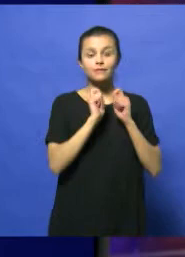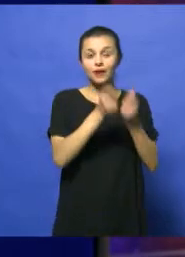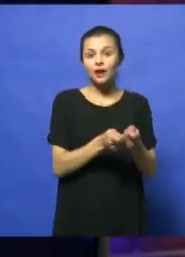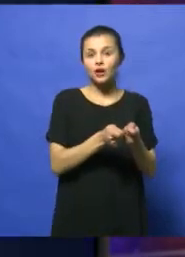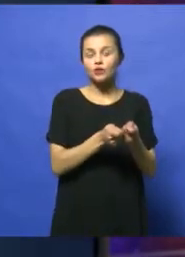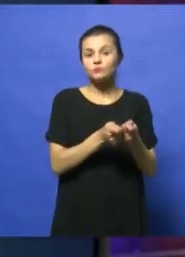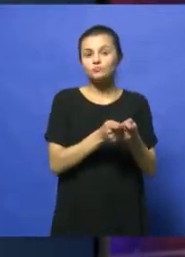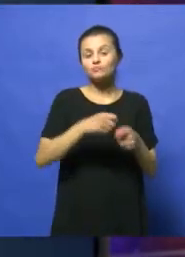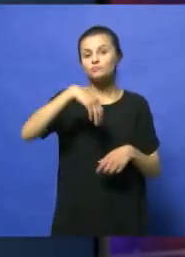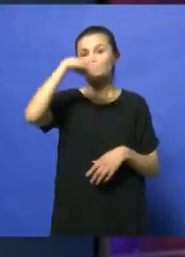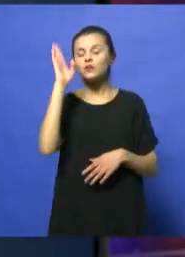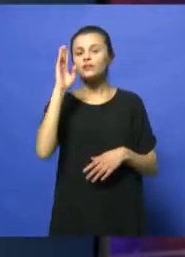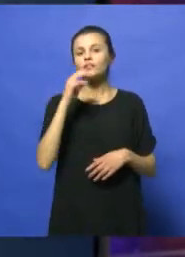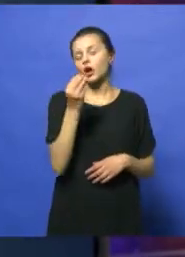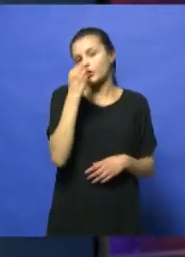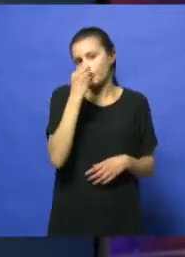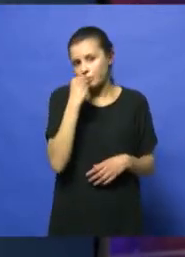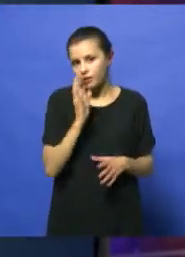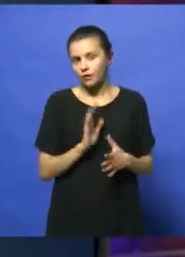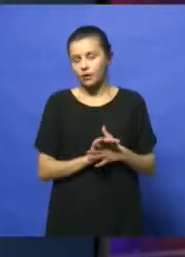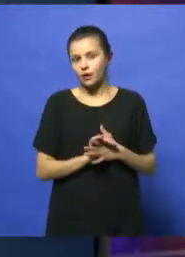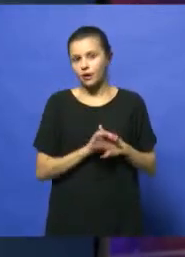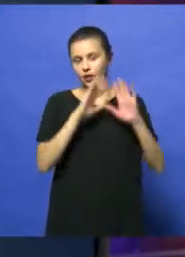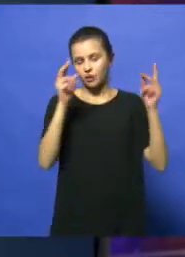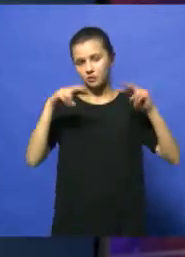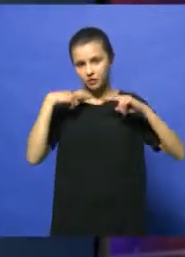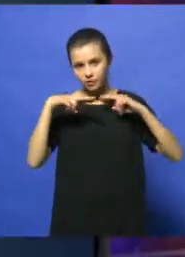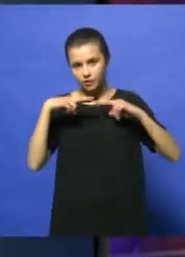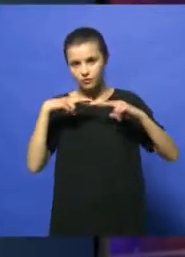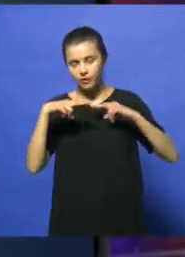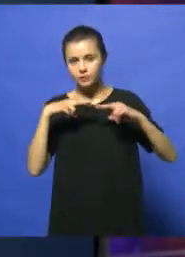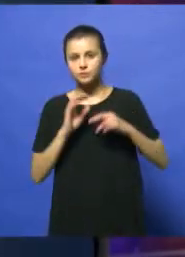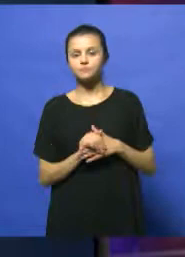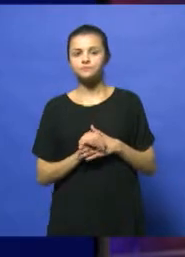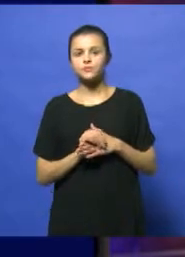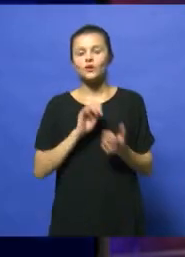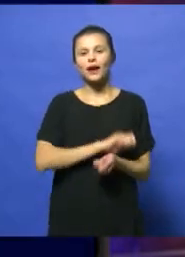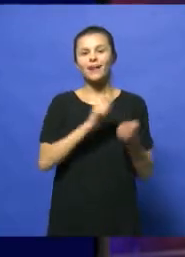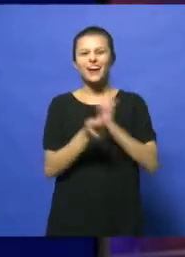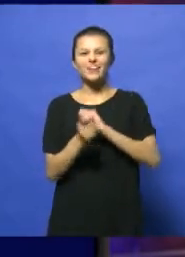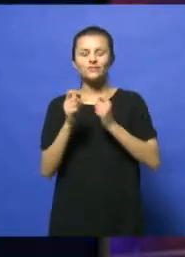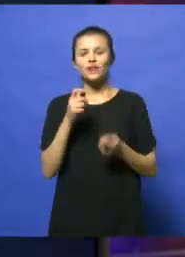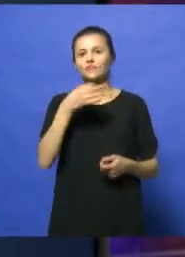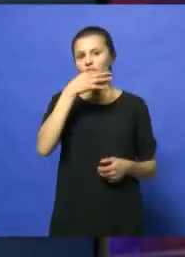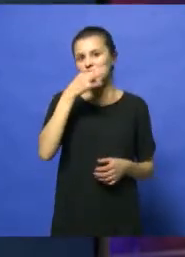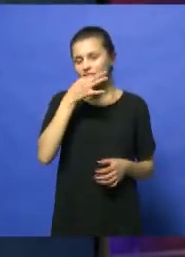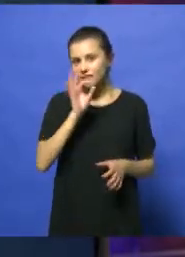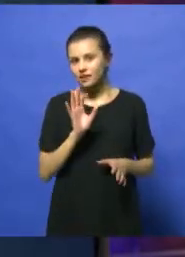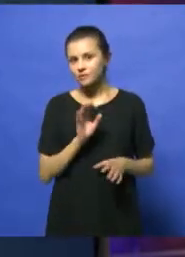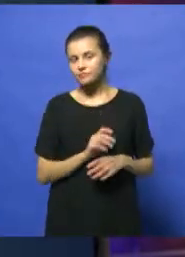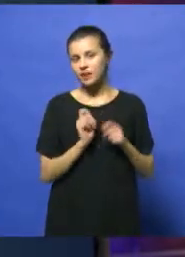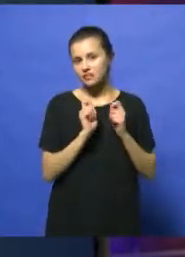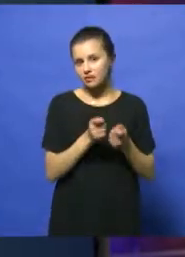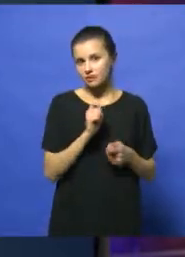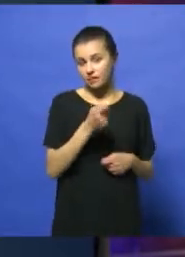van a la gastronomía a invitarle una comida en un comedor y eso quizás restringe un poco más y cambia los números a la hora de los